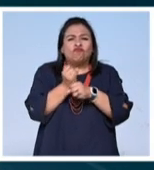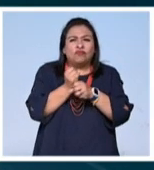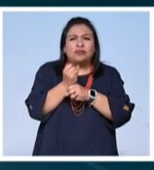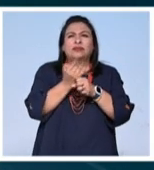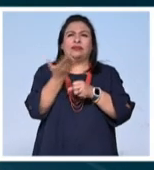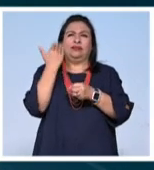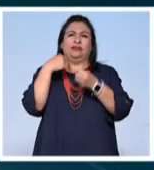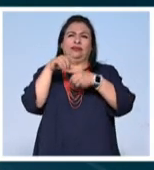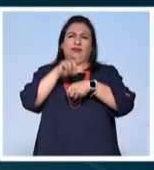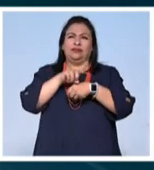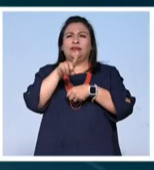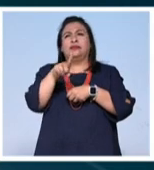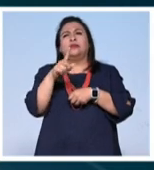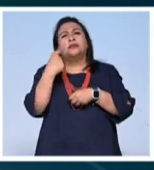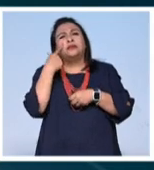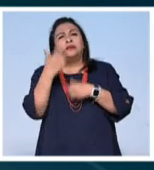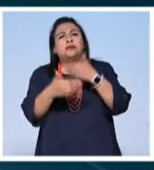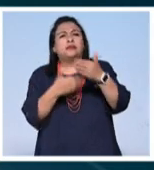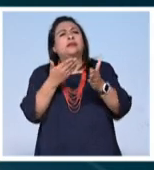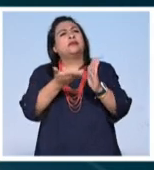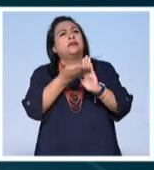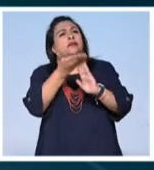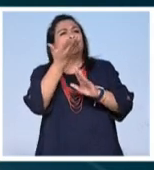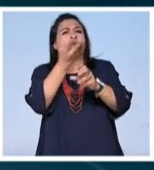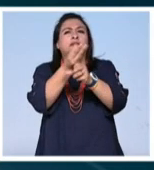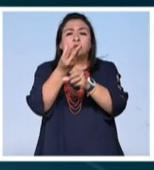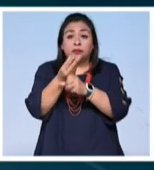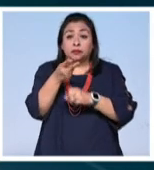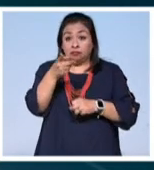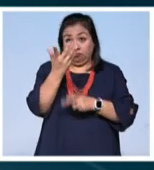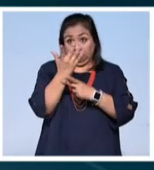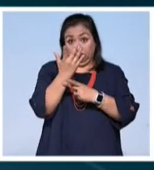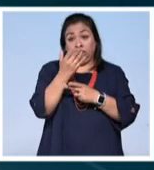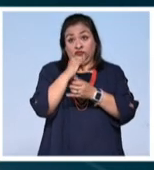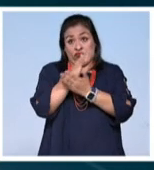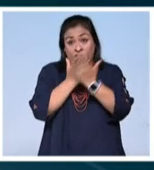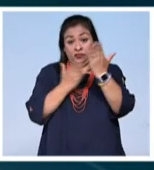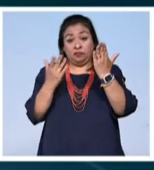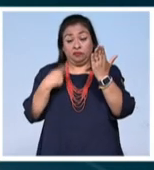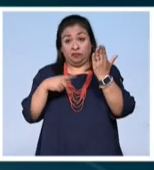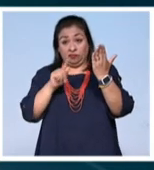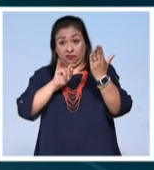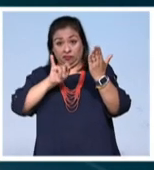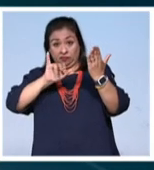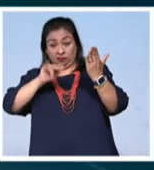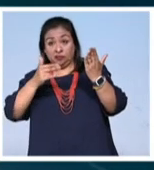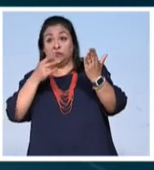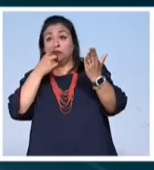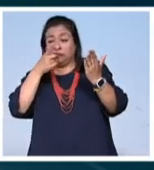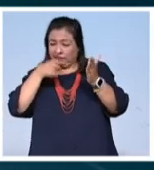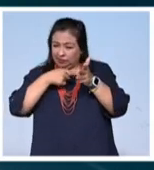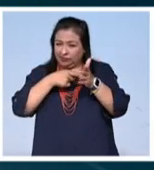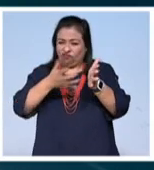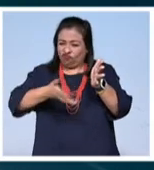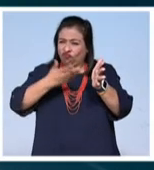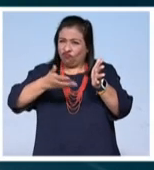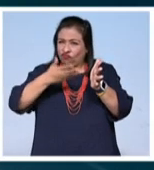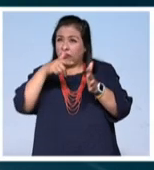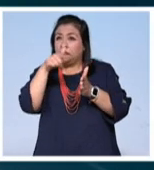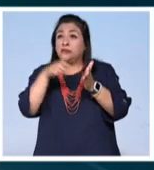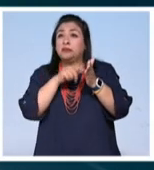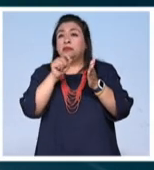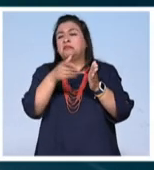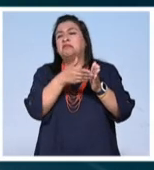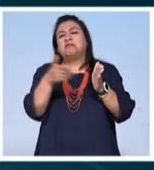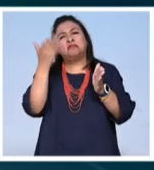realizó en días pasados durante el seguimiento a las obras. De acuerdo con el informe, los especialistas del INE extendieron la excavación en ese lugar y